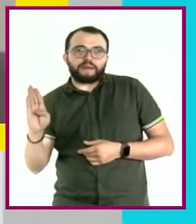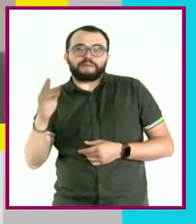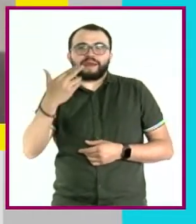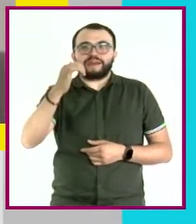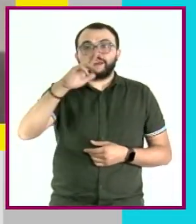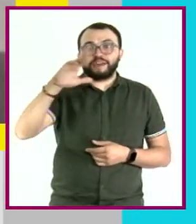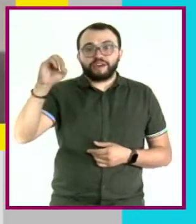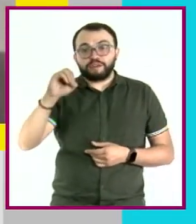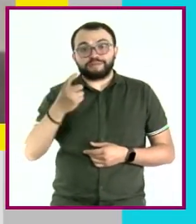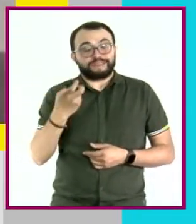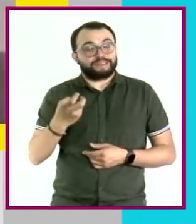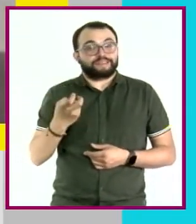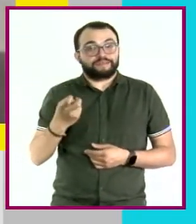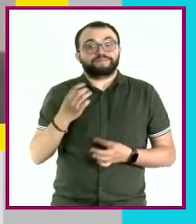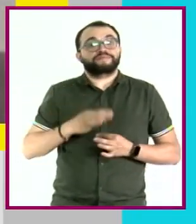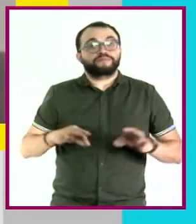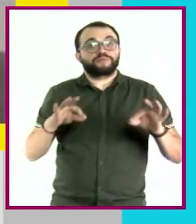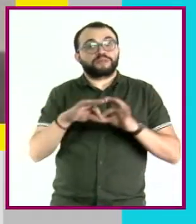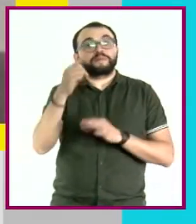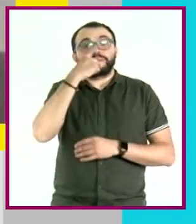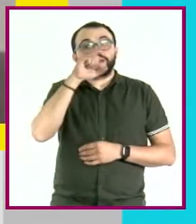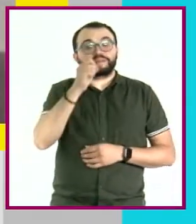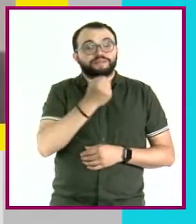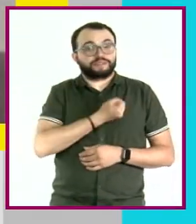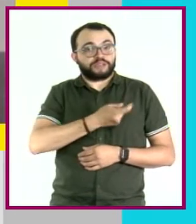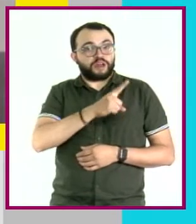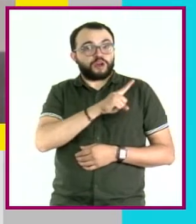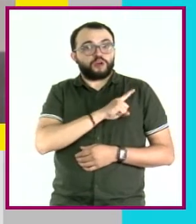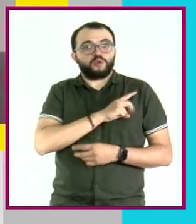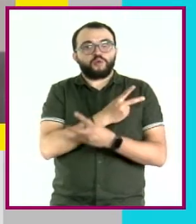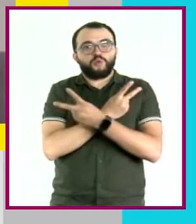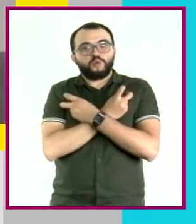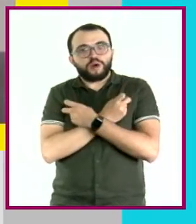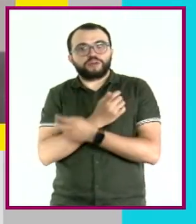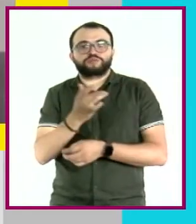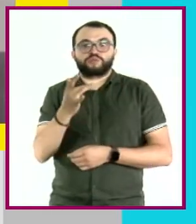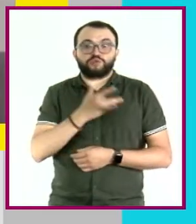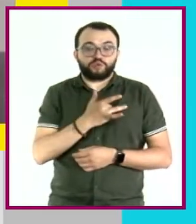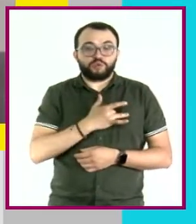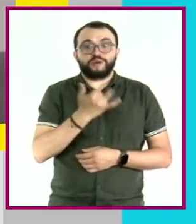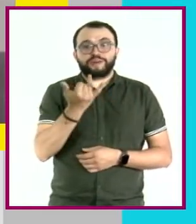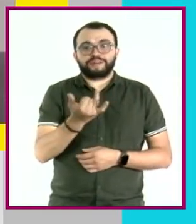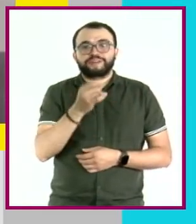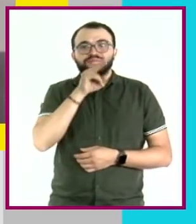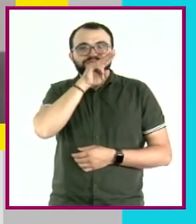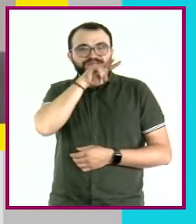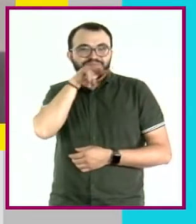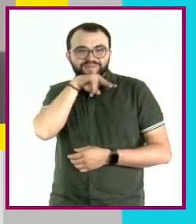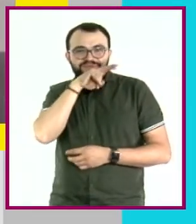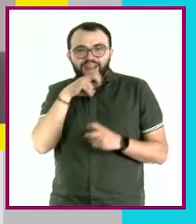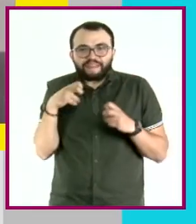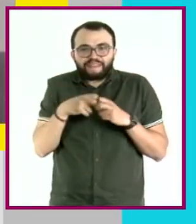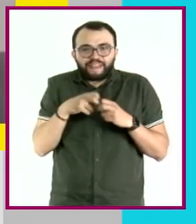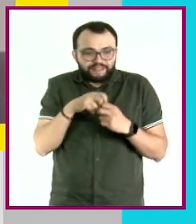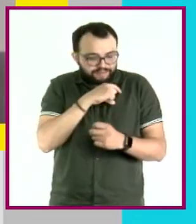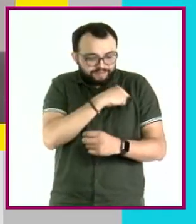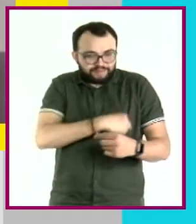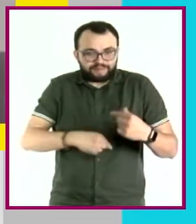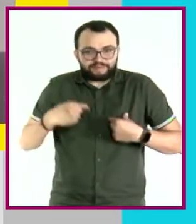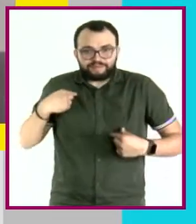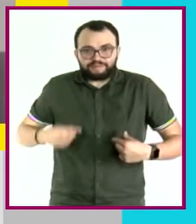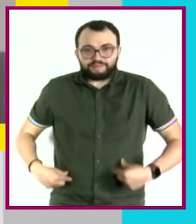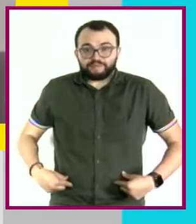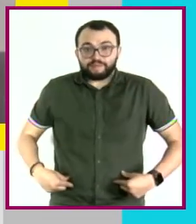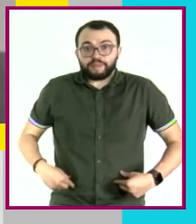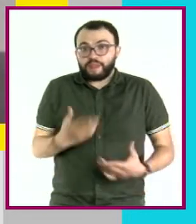esenciales para mantener la salud de nuestros huesos, nuestro corazón y nuestro sistema nervioso. Además de que contienen una cantidad